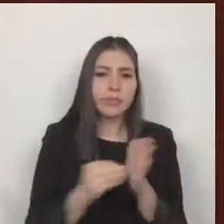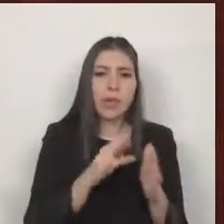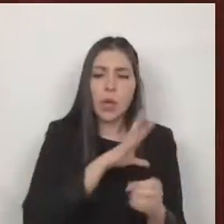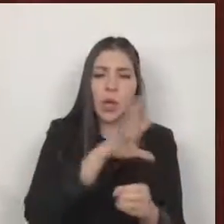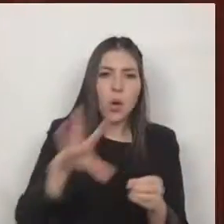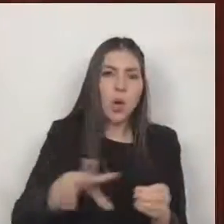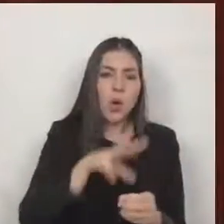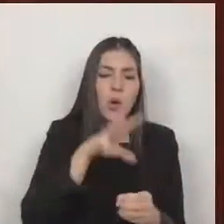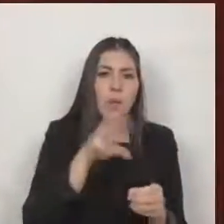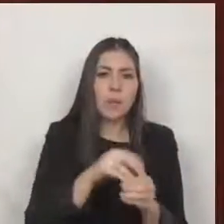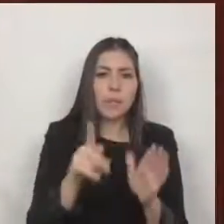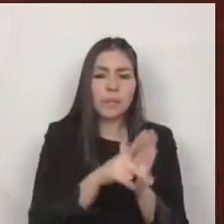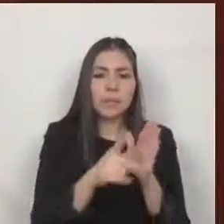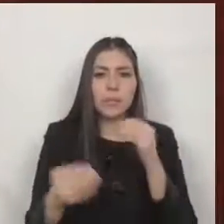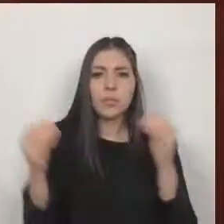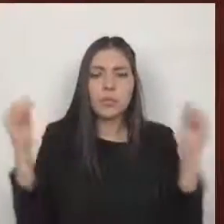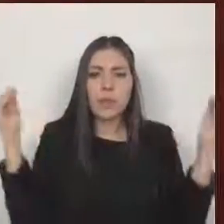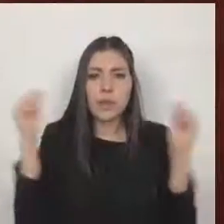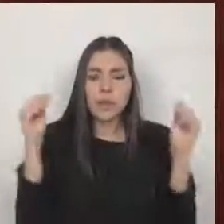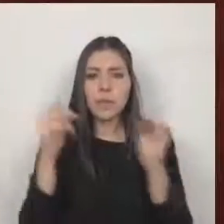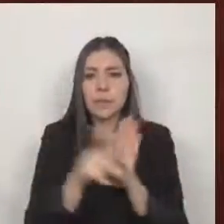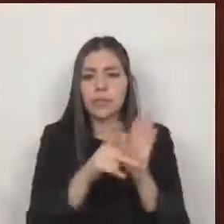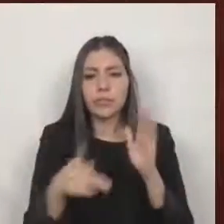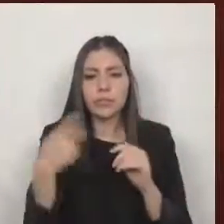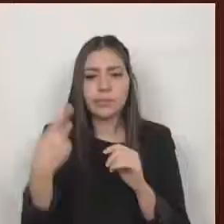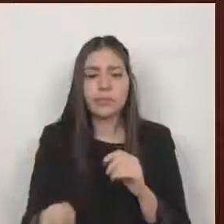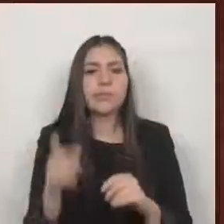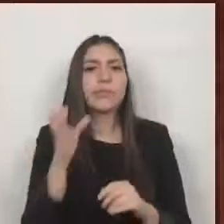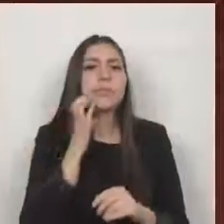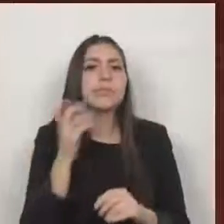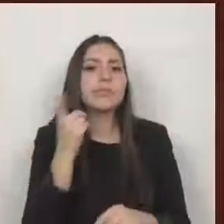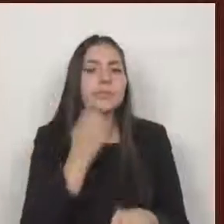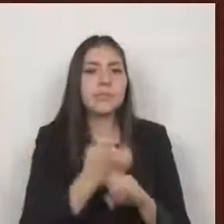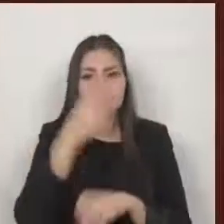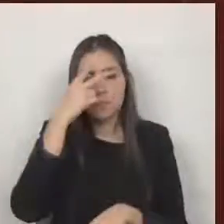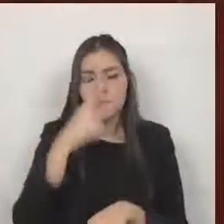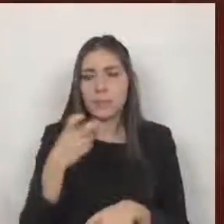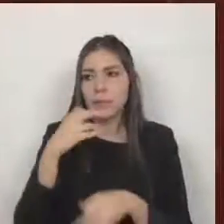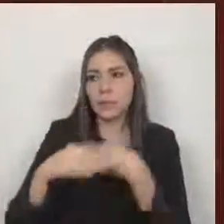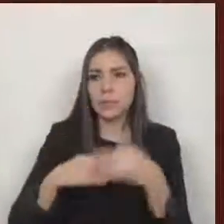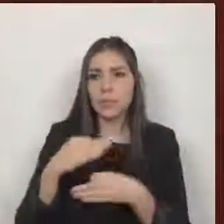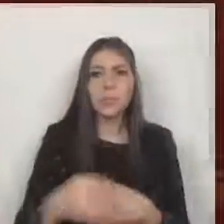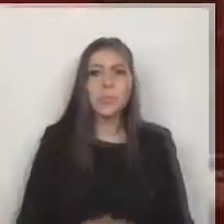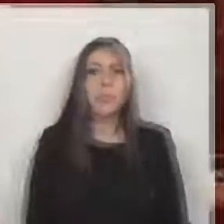diario de los debates y en la gaceta parlamentaria es cuanto e y